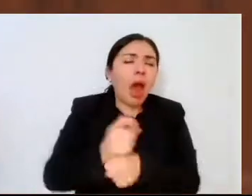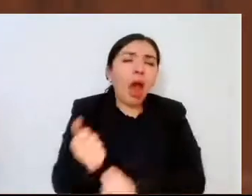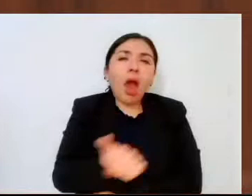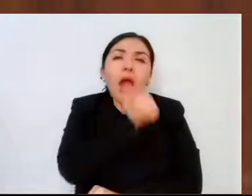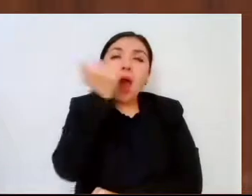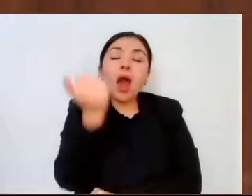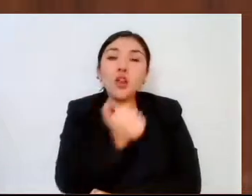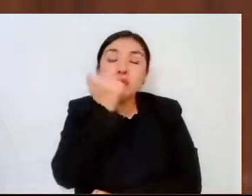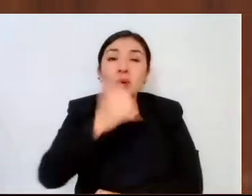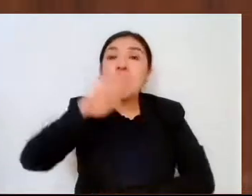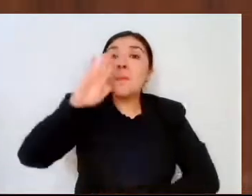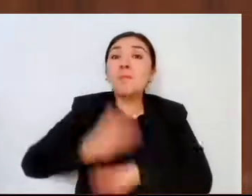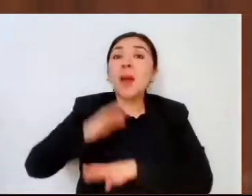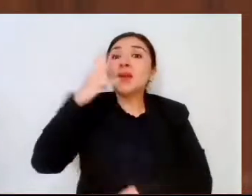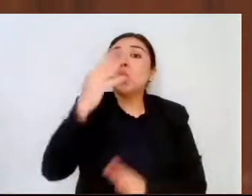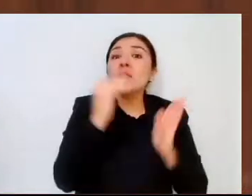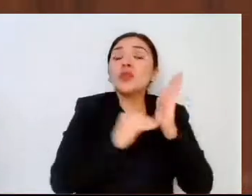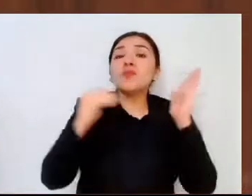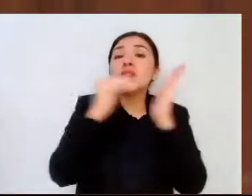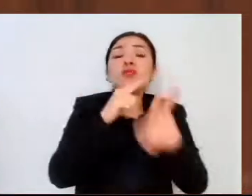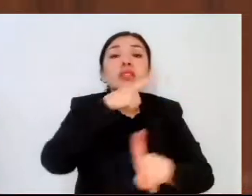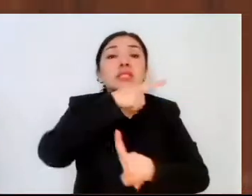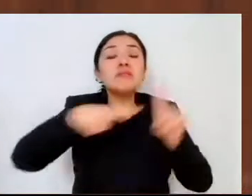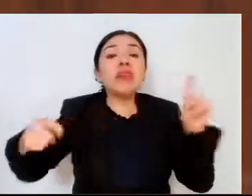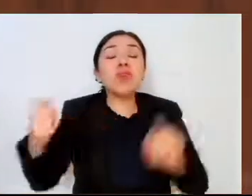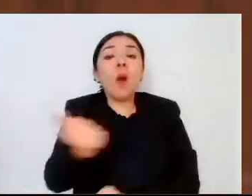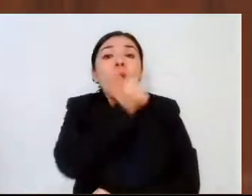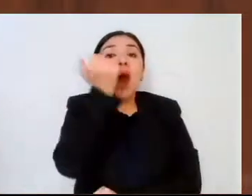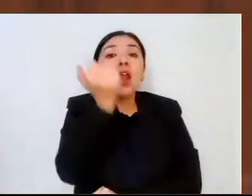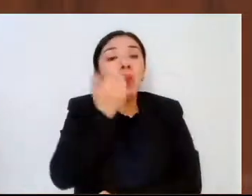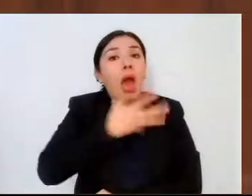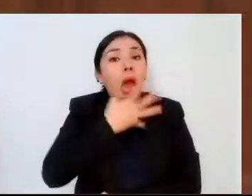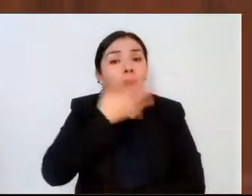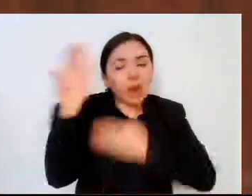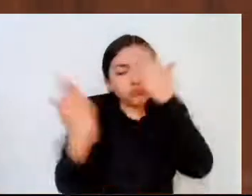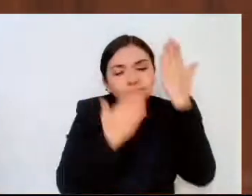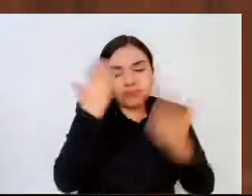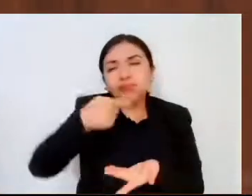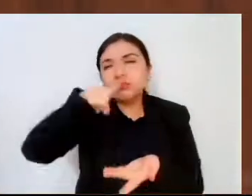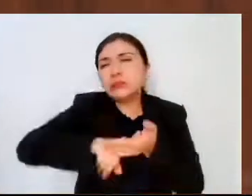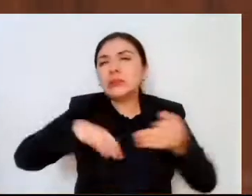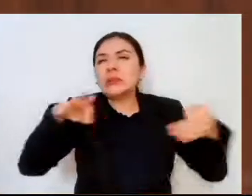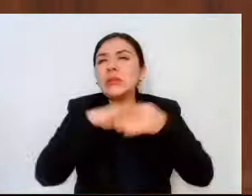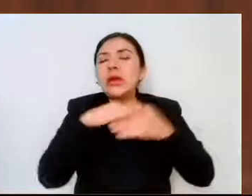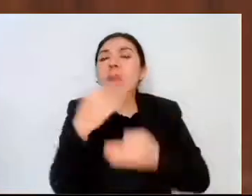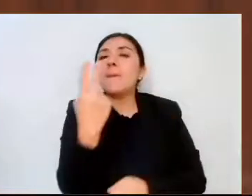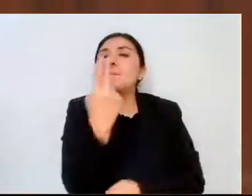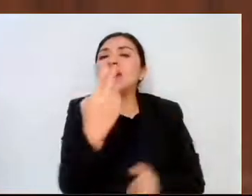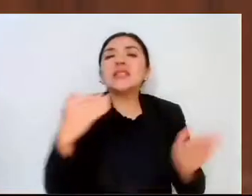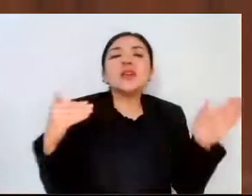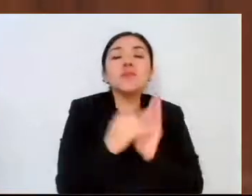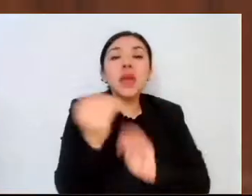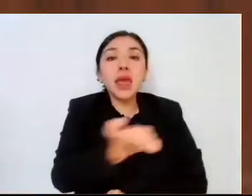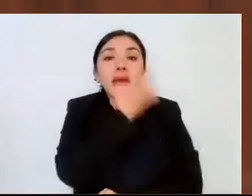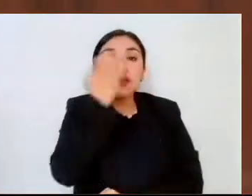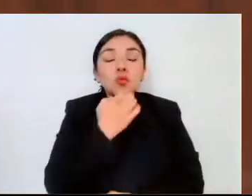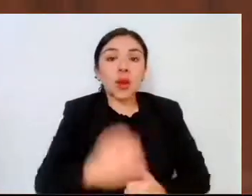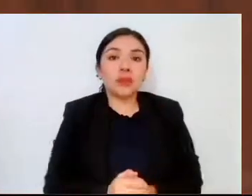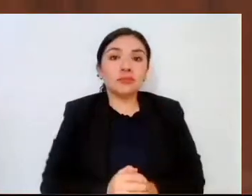los cuatro millones y medio de alumnos que estudian en casi 25 mil escuelas. Por ello,